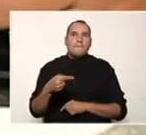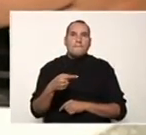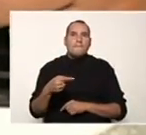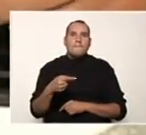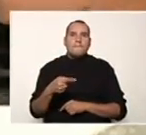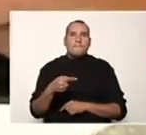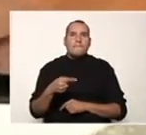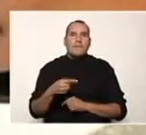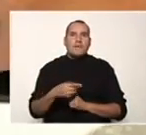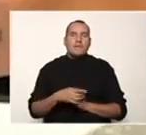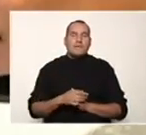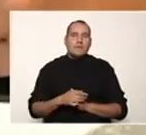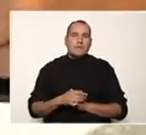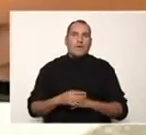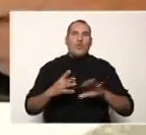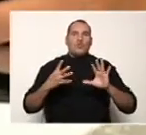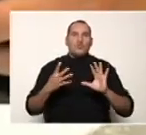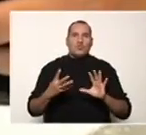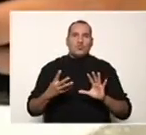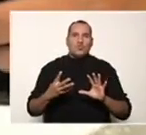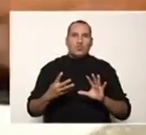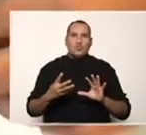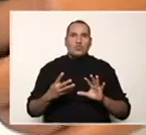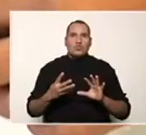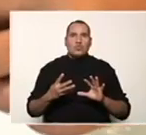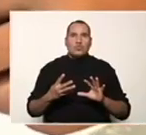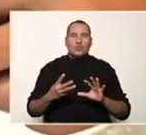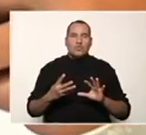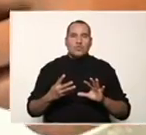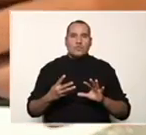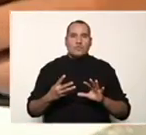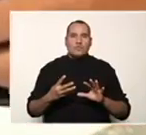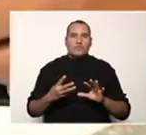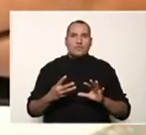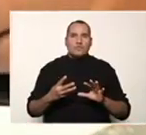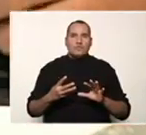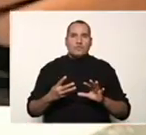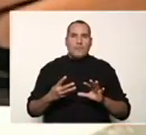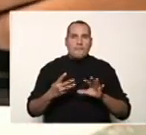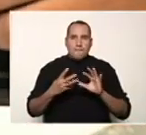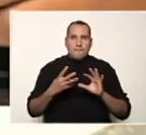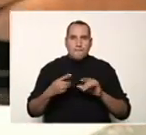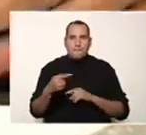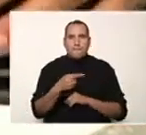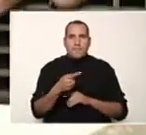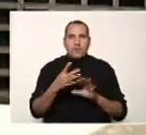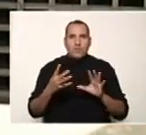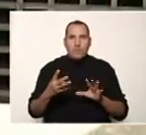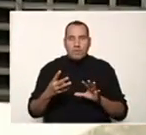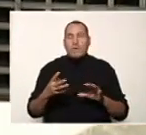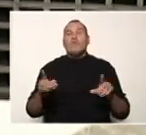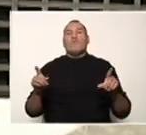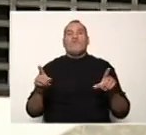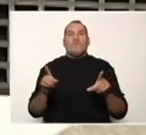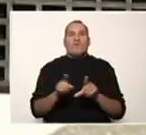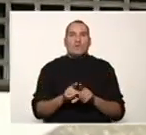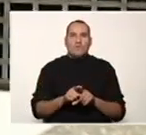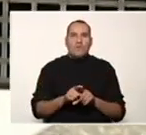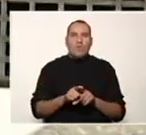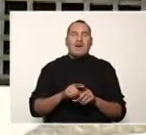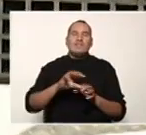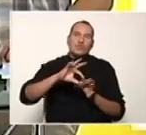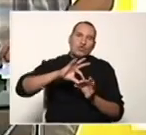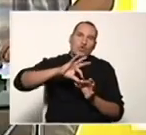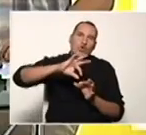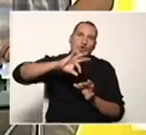tenemos 9, 4X a la 2 menos 9. Y luego el signo igual, y el resto de la operación se va